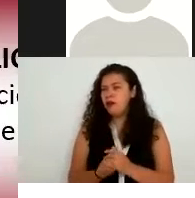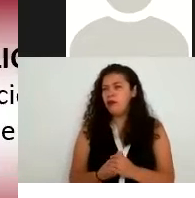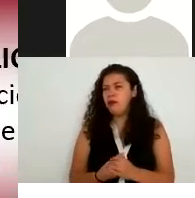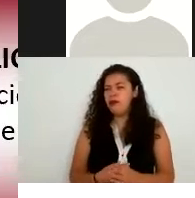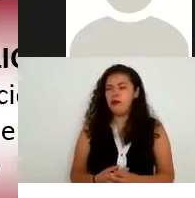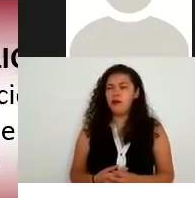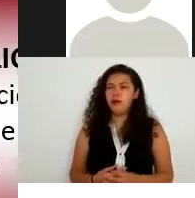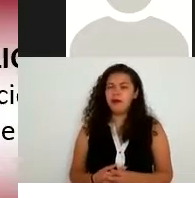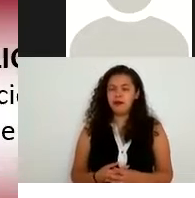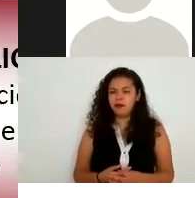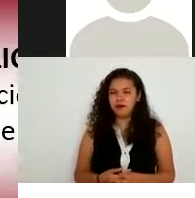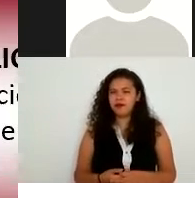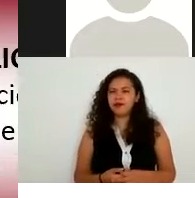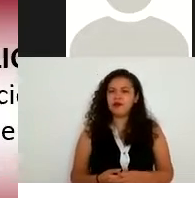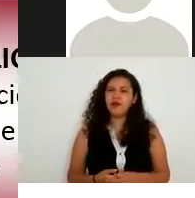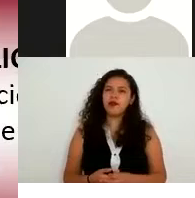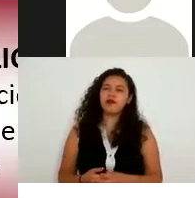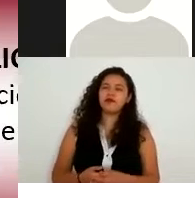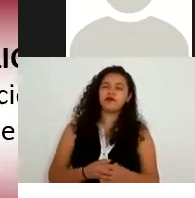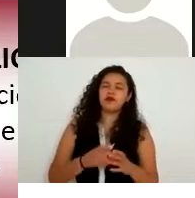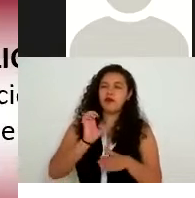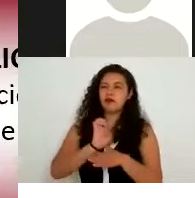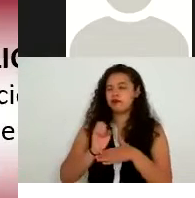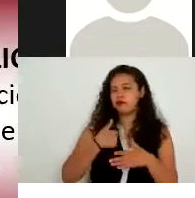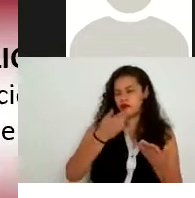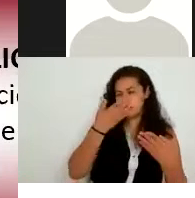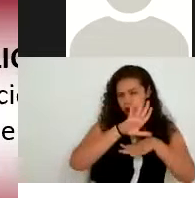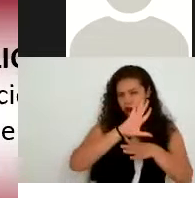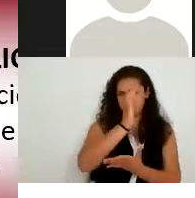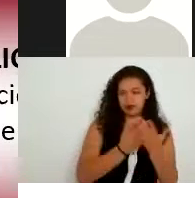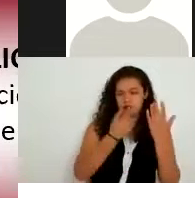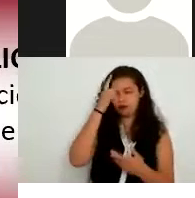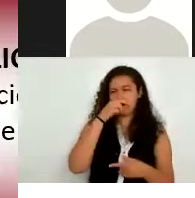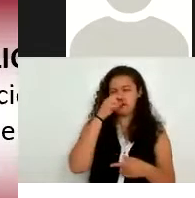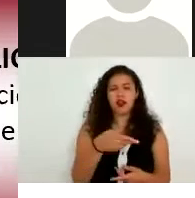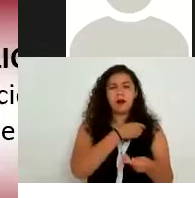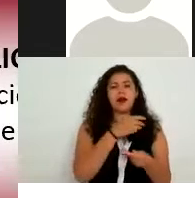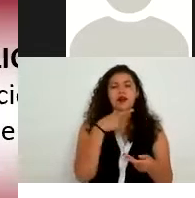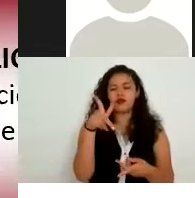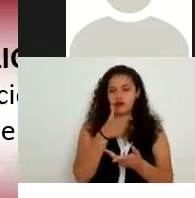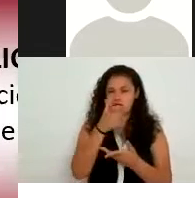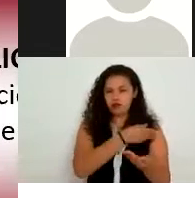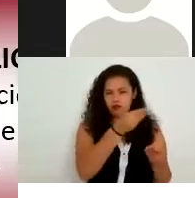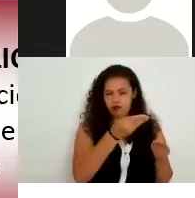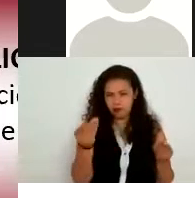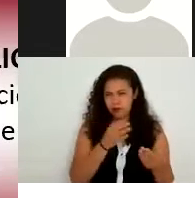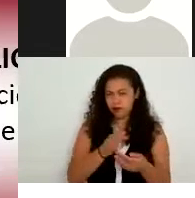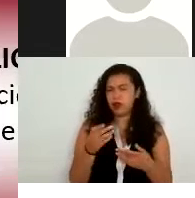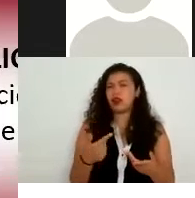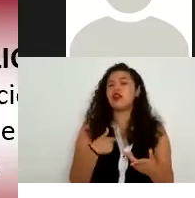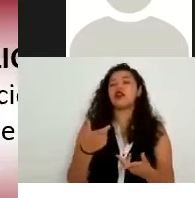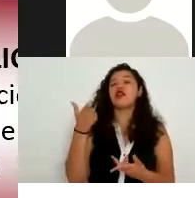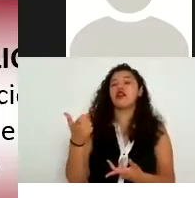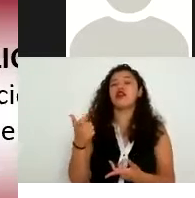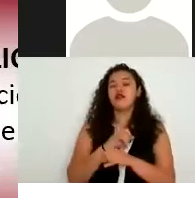contrato un servicio de este banco para que me pueda dispersar la nómina entonces aquí la revisión es que yo le mande esa información